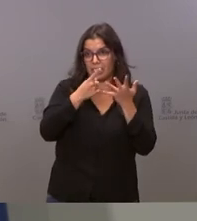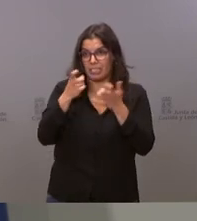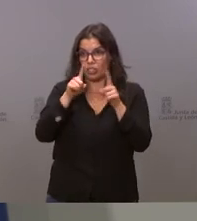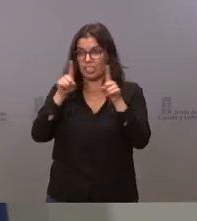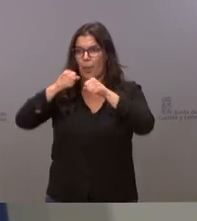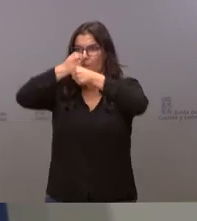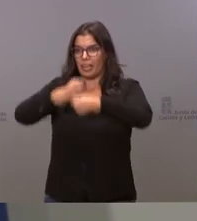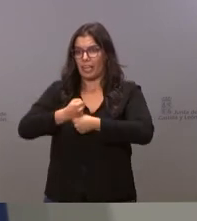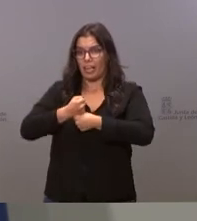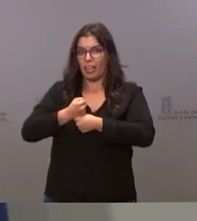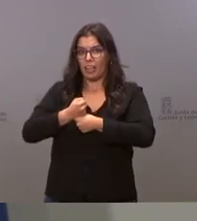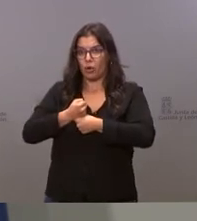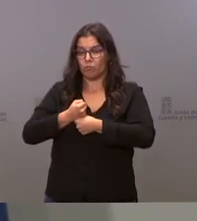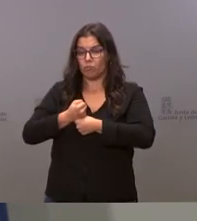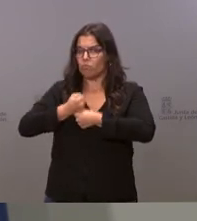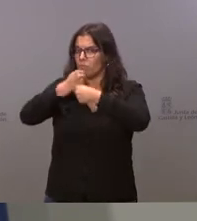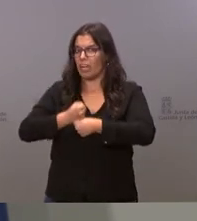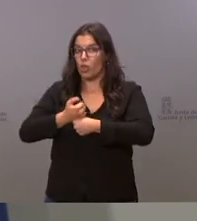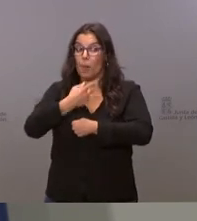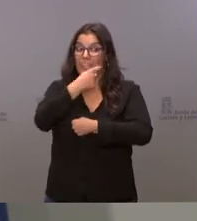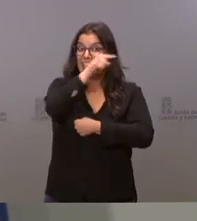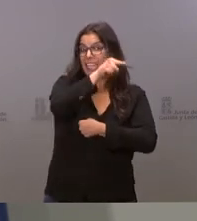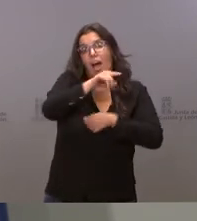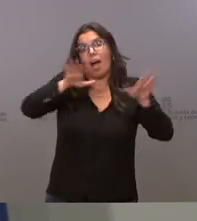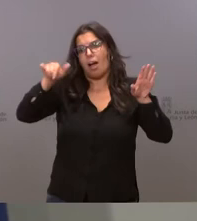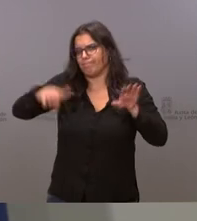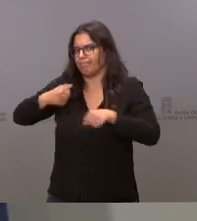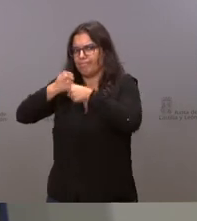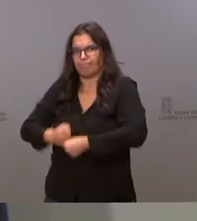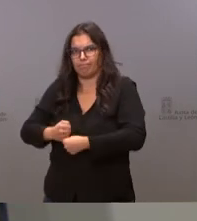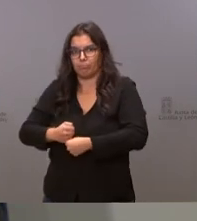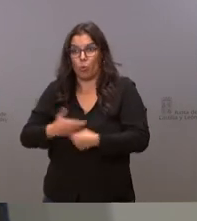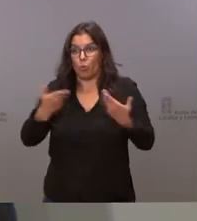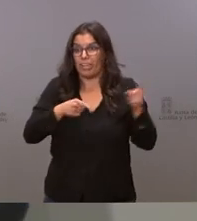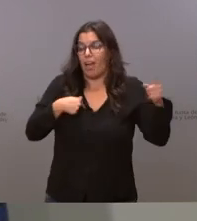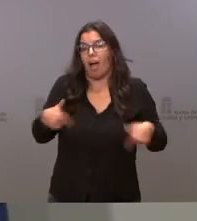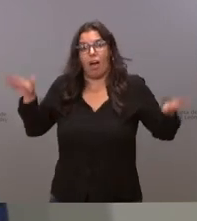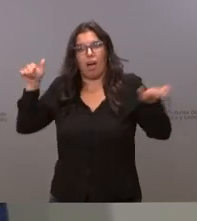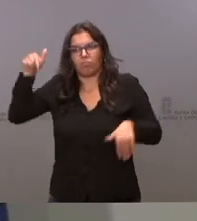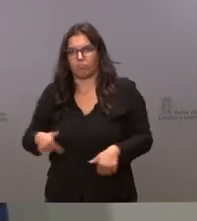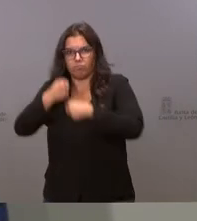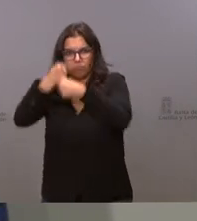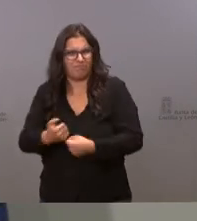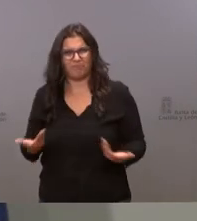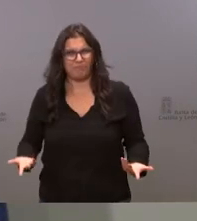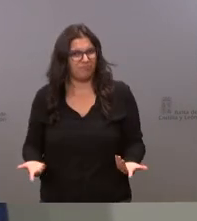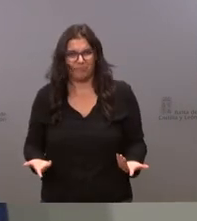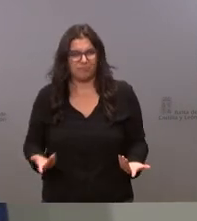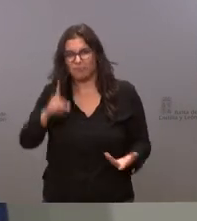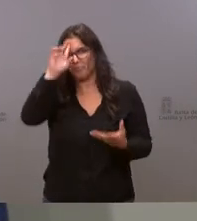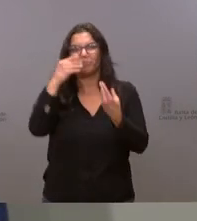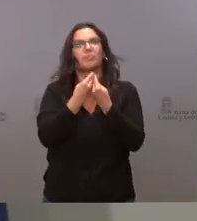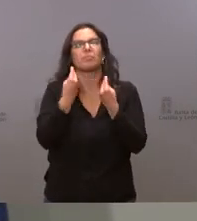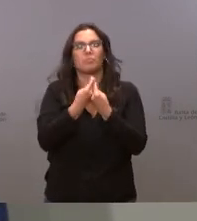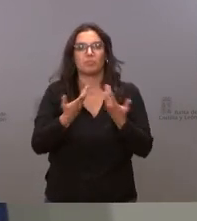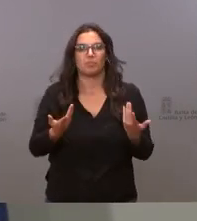a pesar de que se les necesite en otro sitio a pesar de que sea más urgente su presencia en otro sitio es que además no entiendo